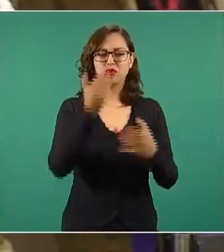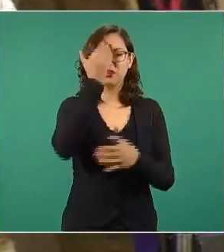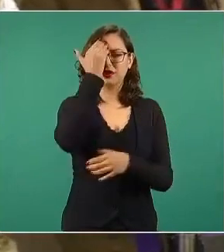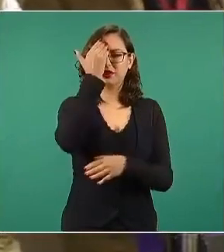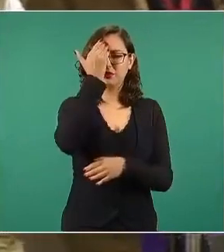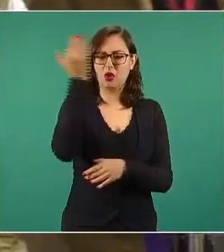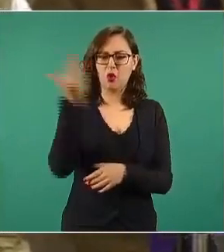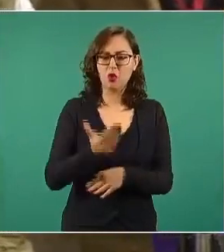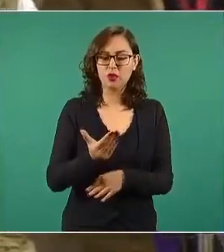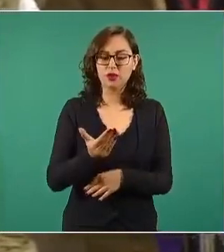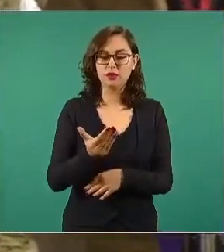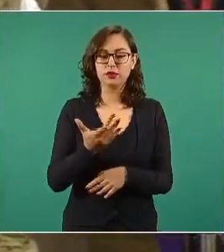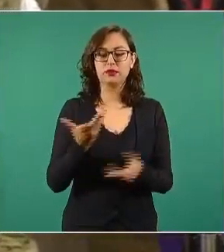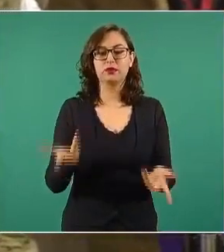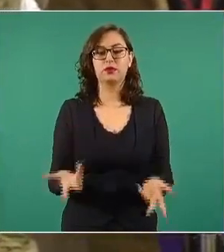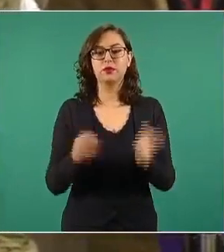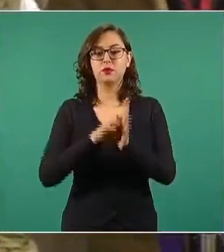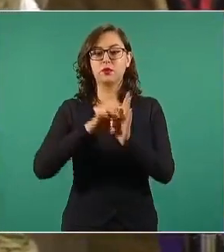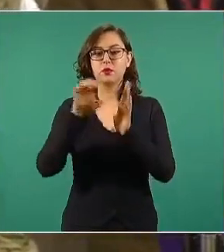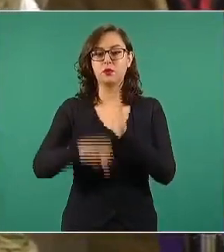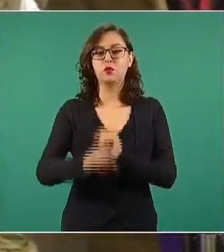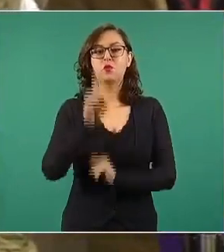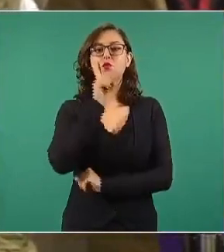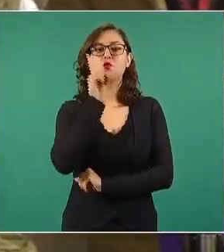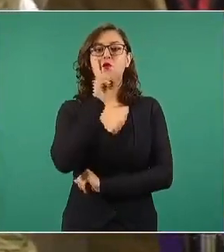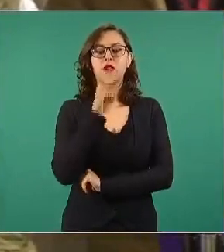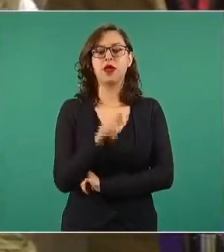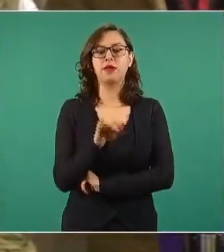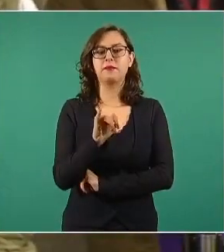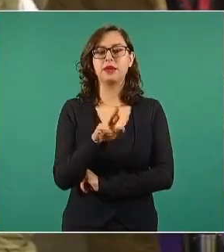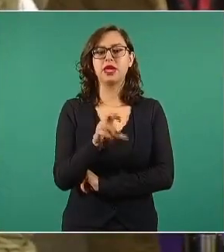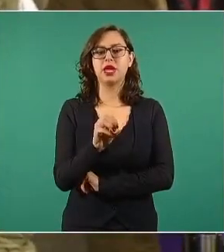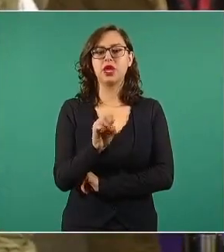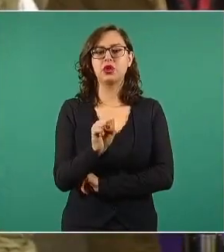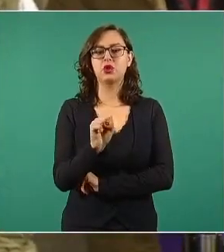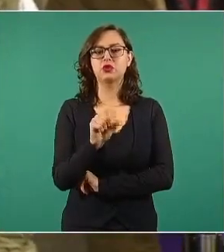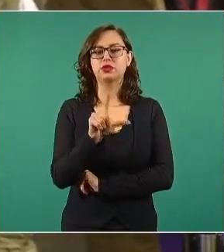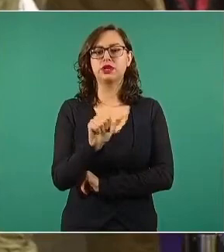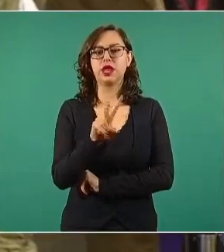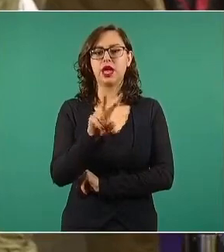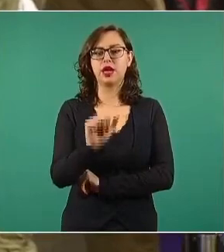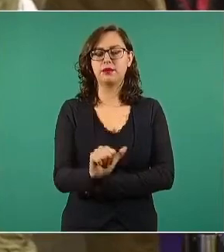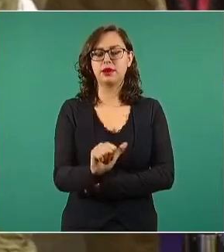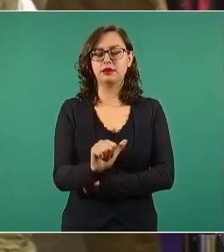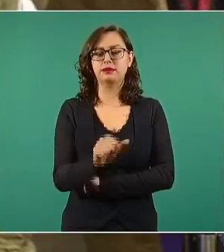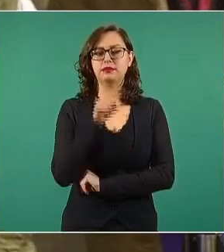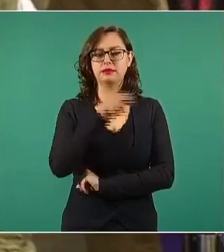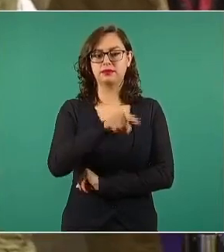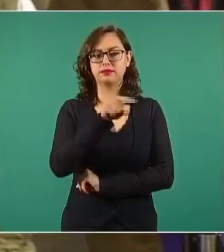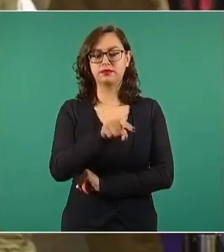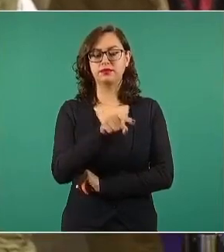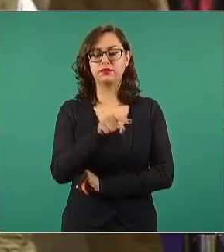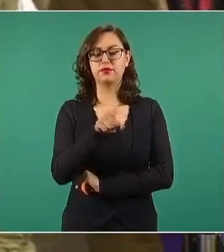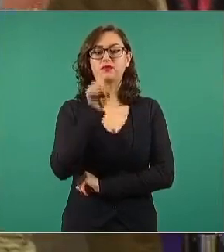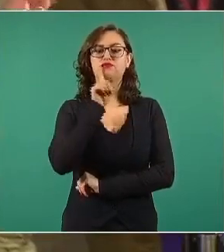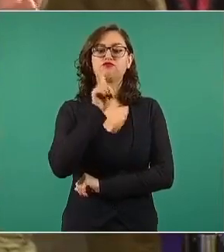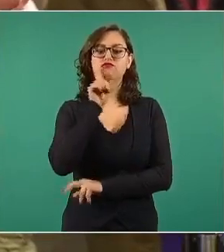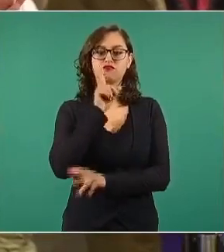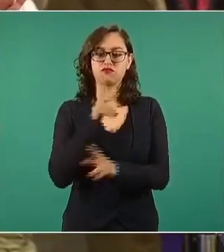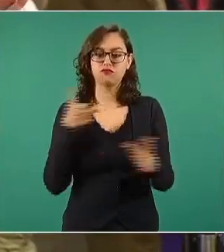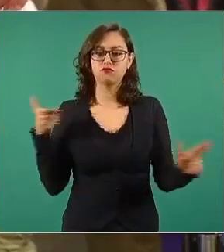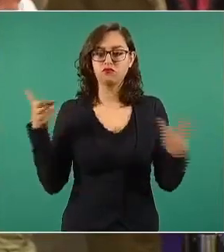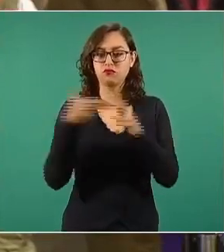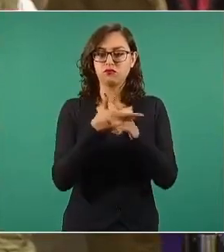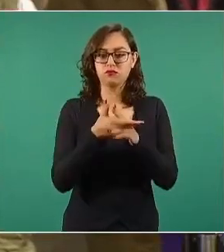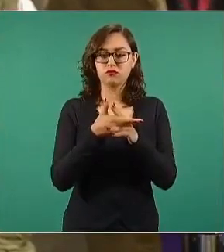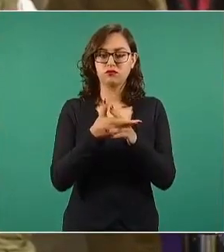Por ejemplo, señor Presidente, el caso de Miroslava Brich. Ella, cuando fue asesinada, le pusieron un